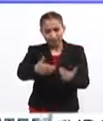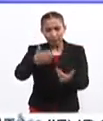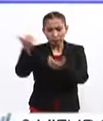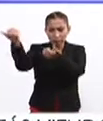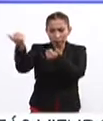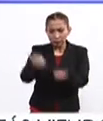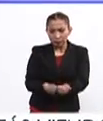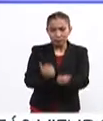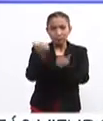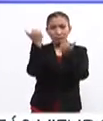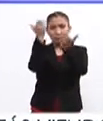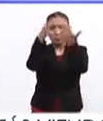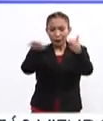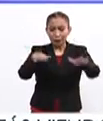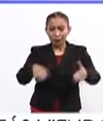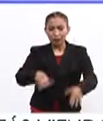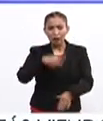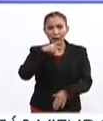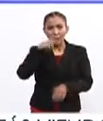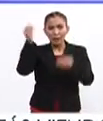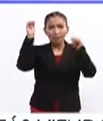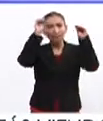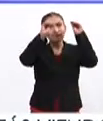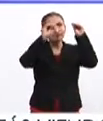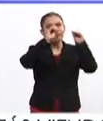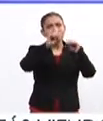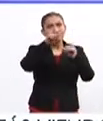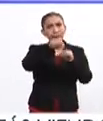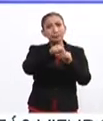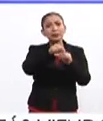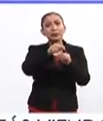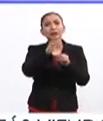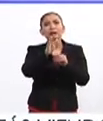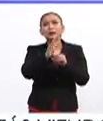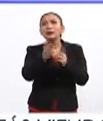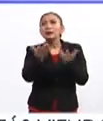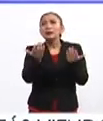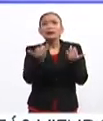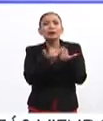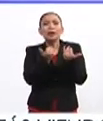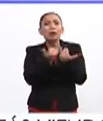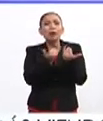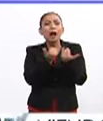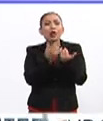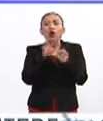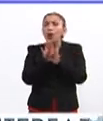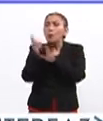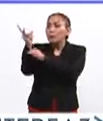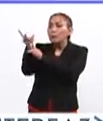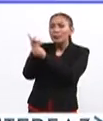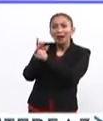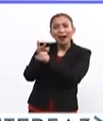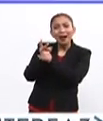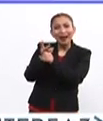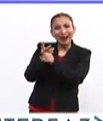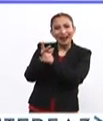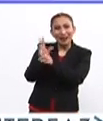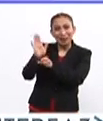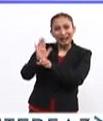traer un árbol de Navidad en ese momento es haber invitado a cenar,